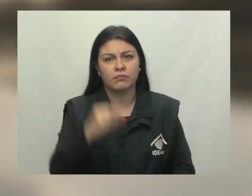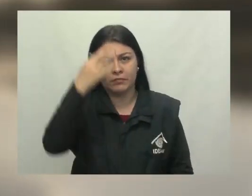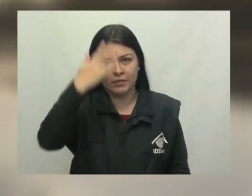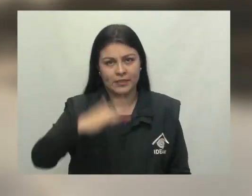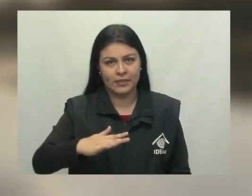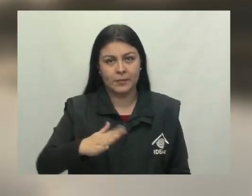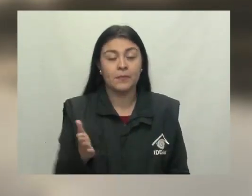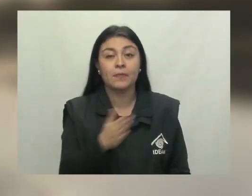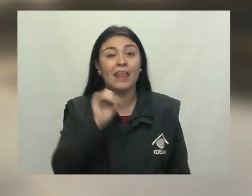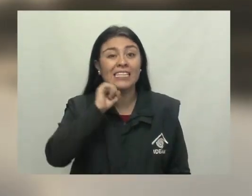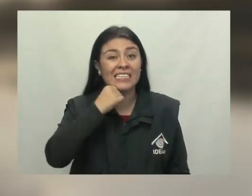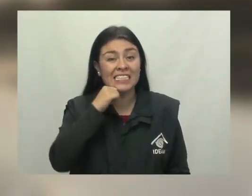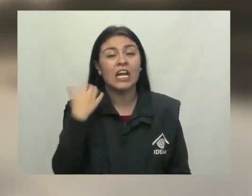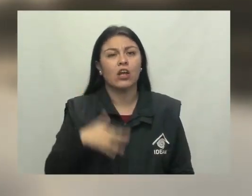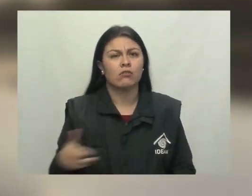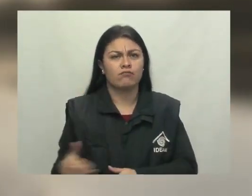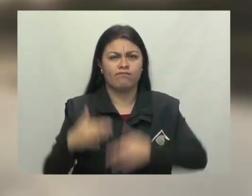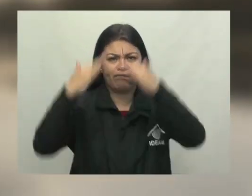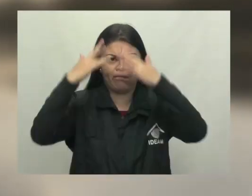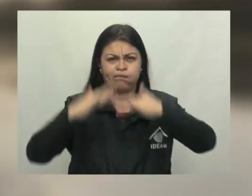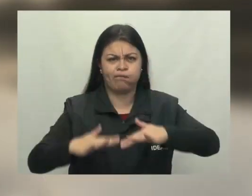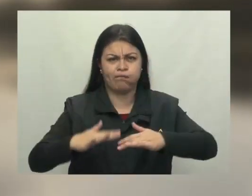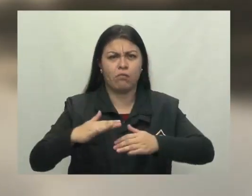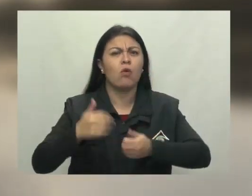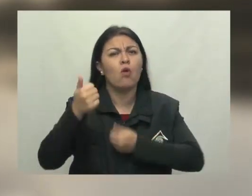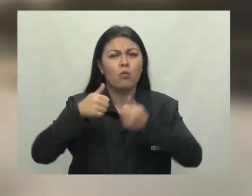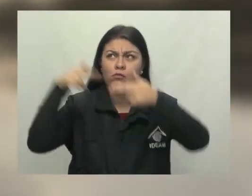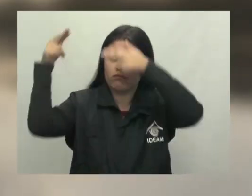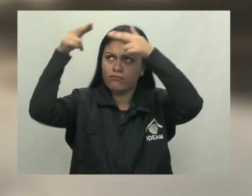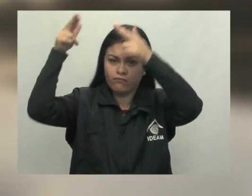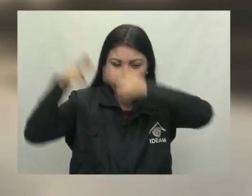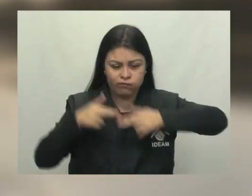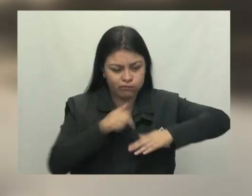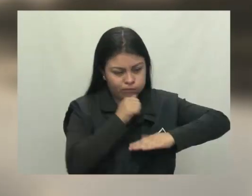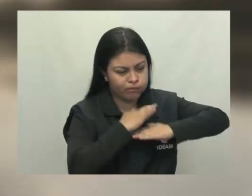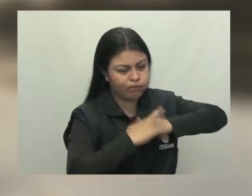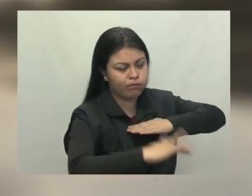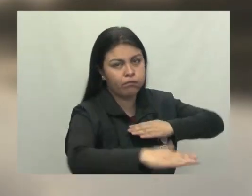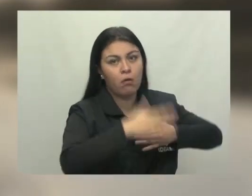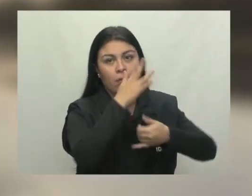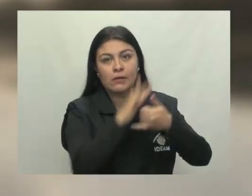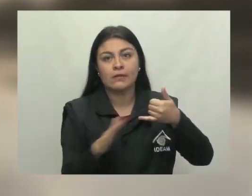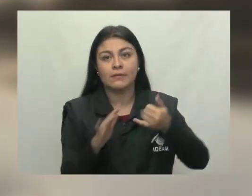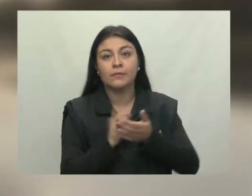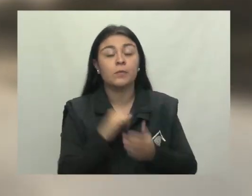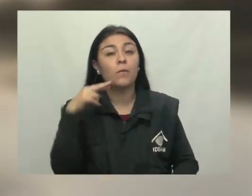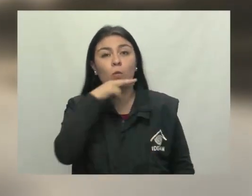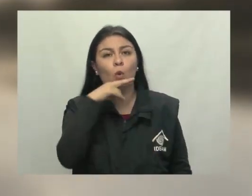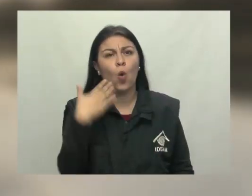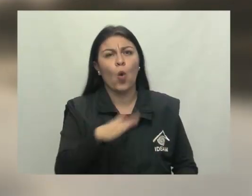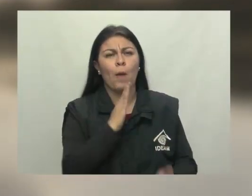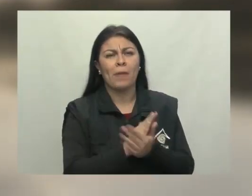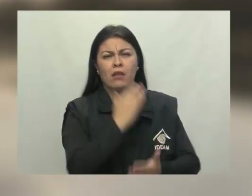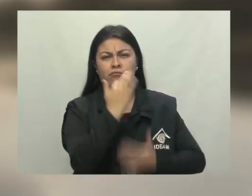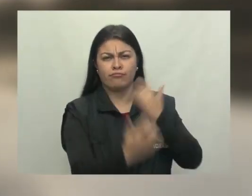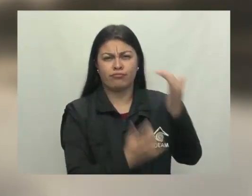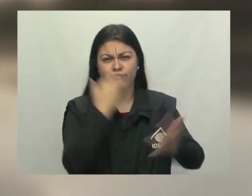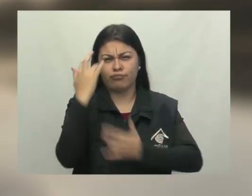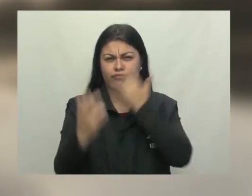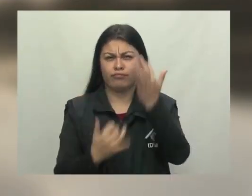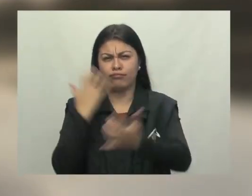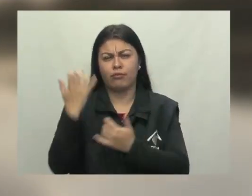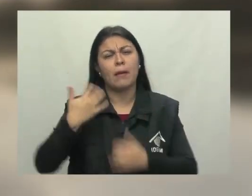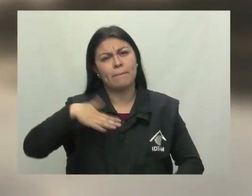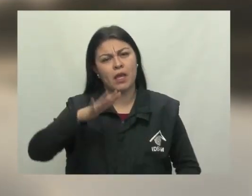Plato, y alerta naranja por otras crecientes en los ríos de montaña que desembocan en el Océano Pacífico. Alerta roja por alta amenaza de incendios